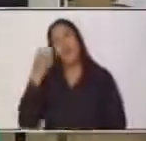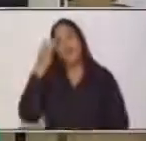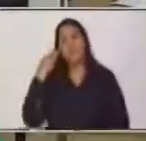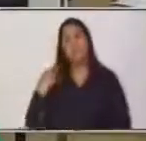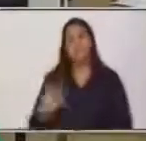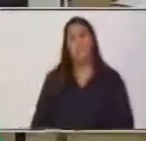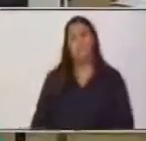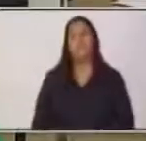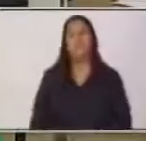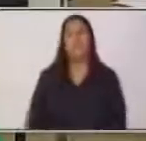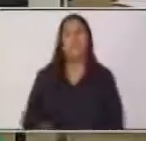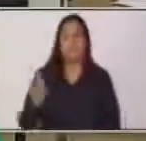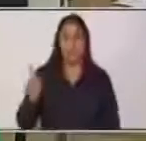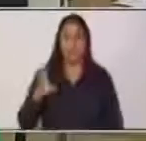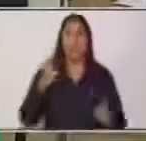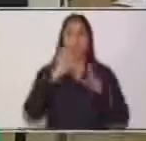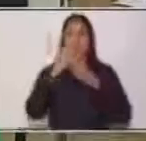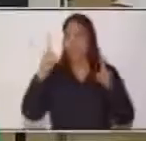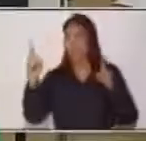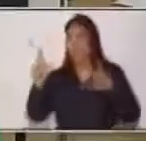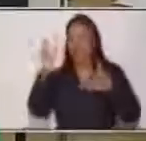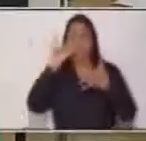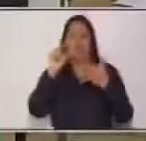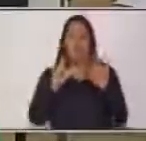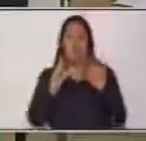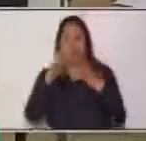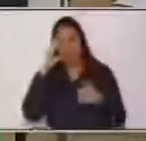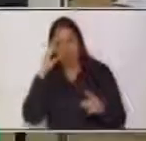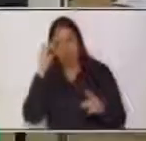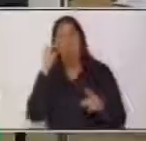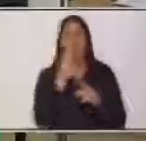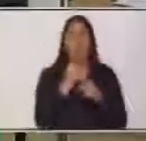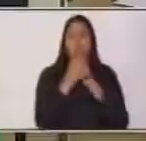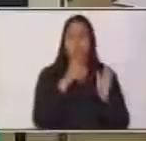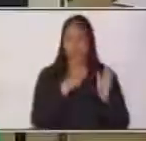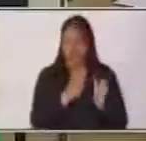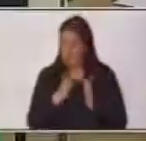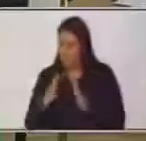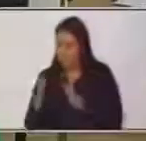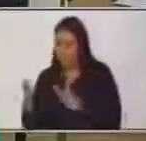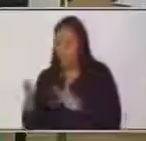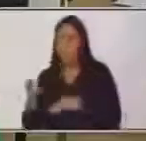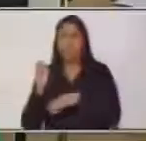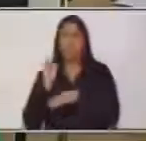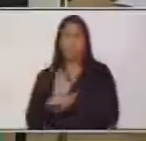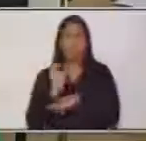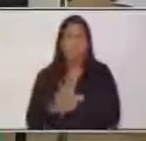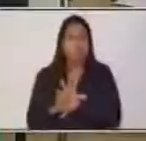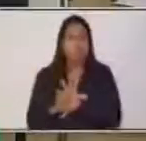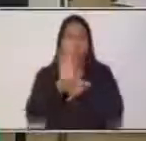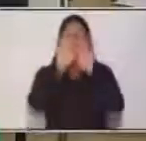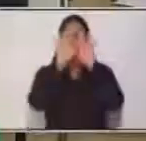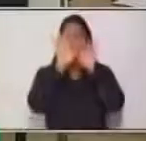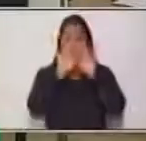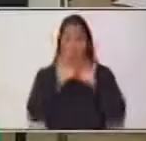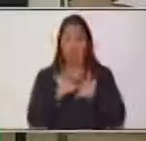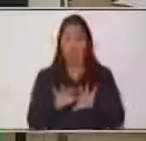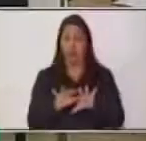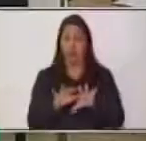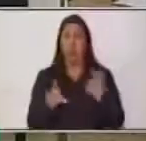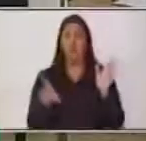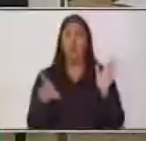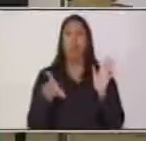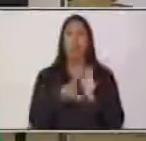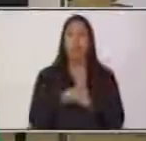definición, características, finalidad, estructura, sugerencias, redacción y ley de causa y el